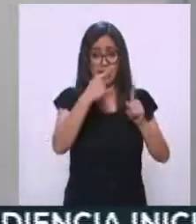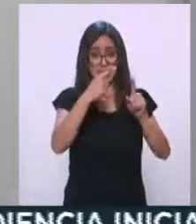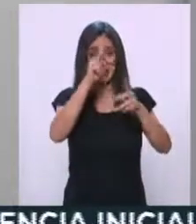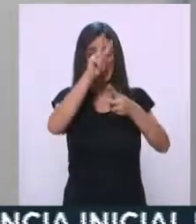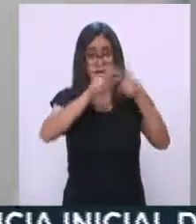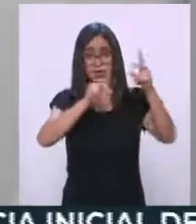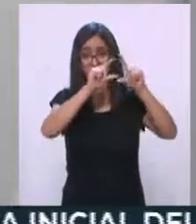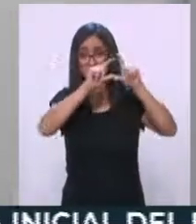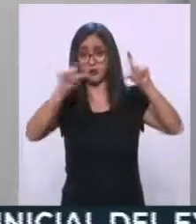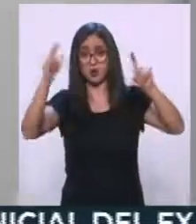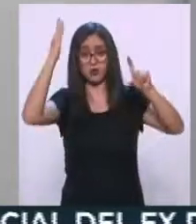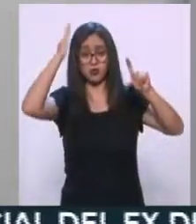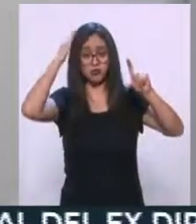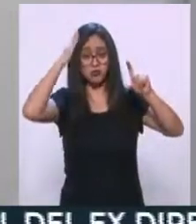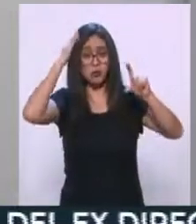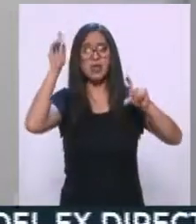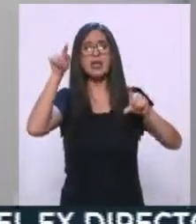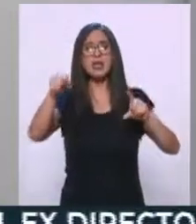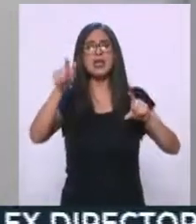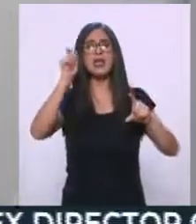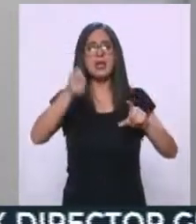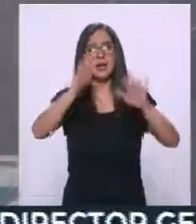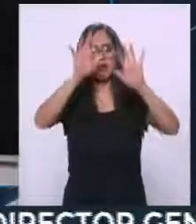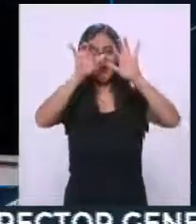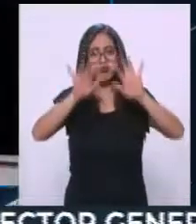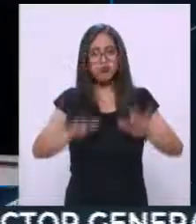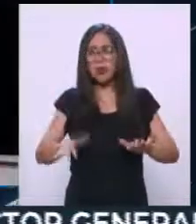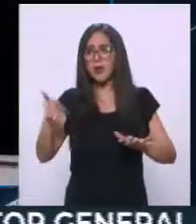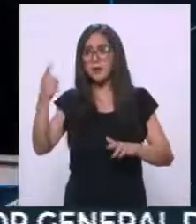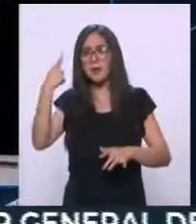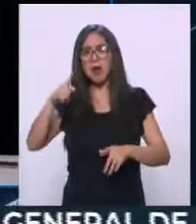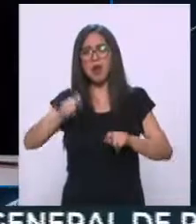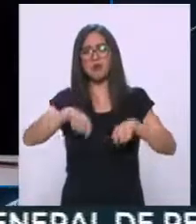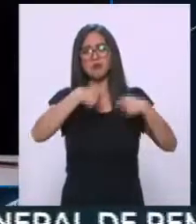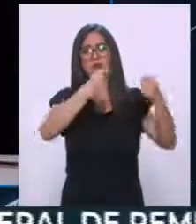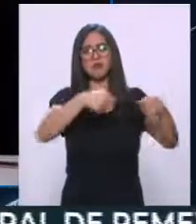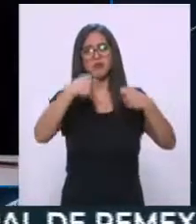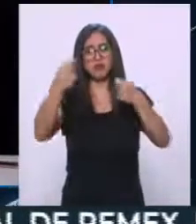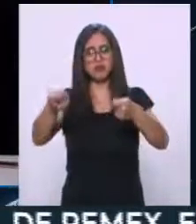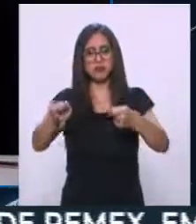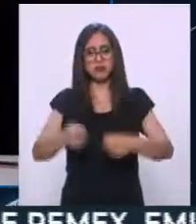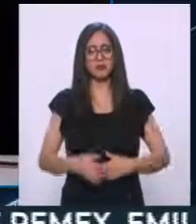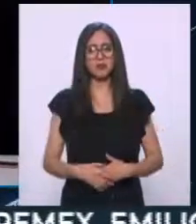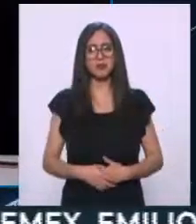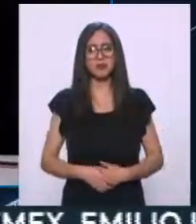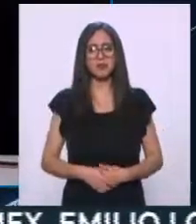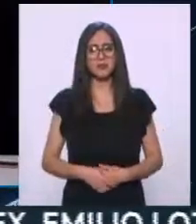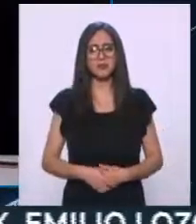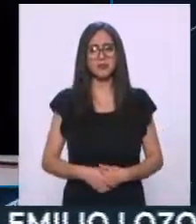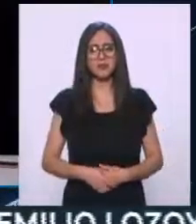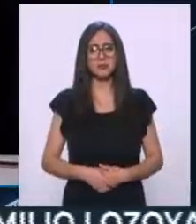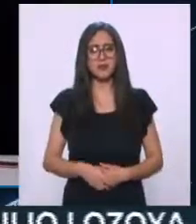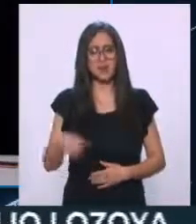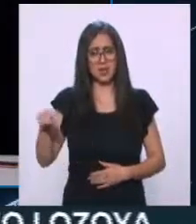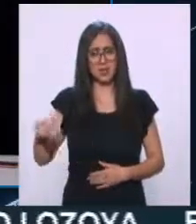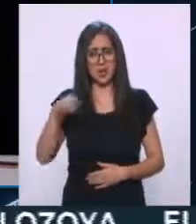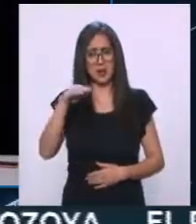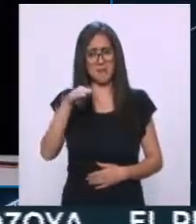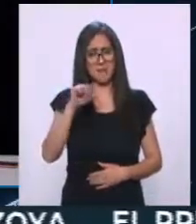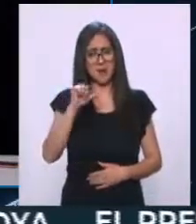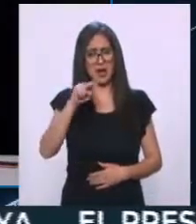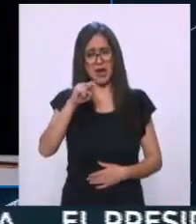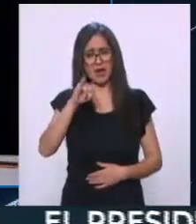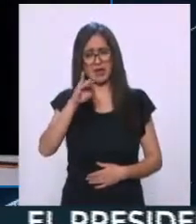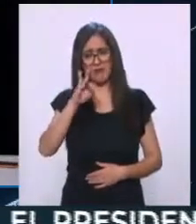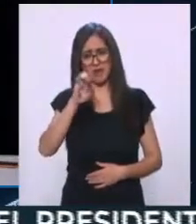inscripción de la carta fue deliberada a través de una campaña. De la carta que escribieron. El manifiesto de los intelectuales, te estás refiriendo a